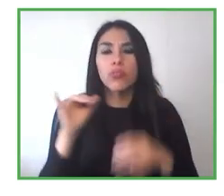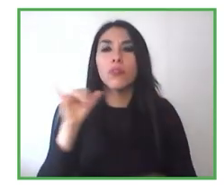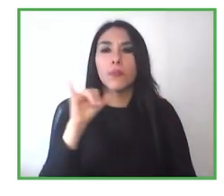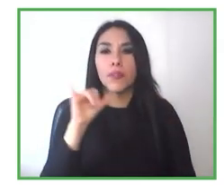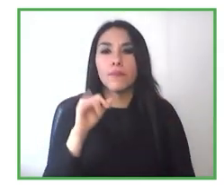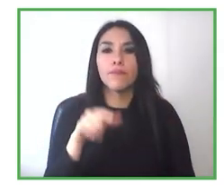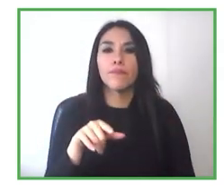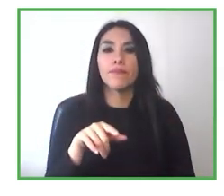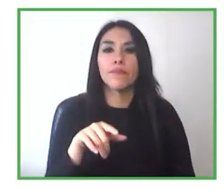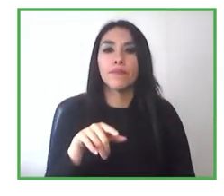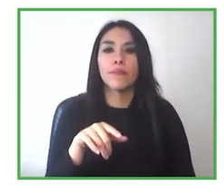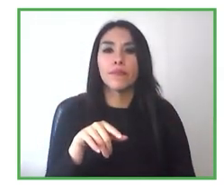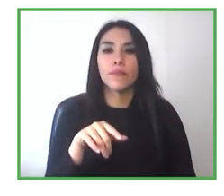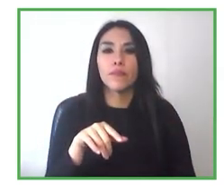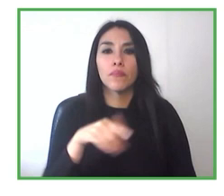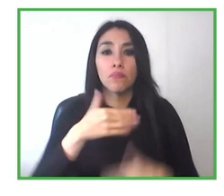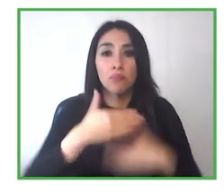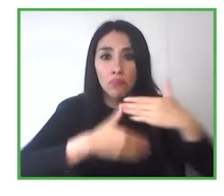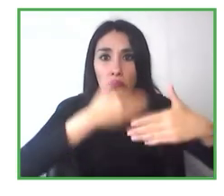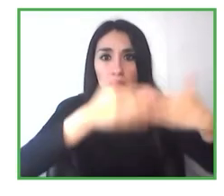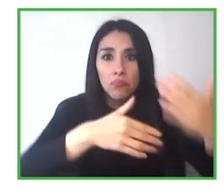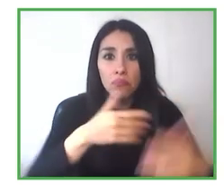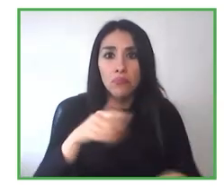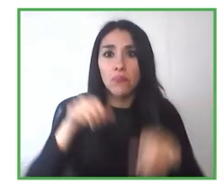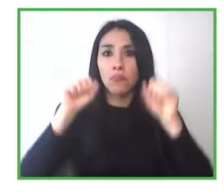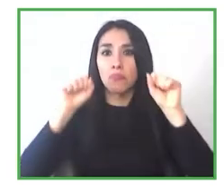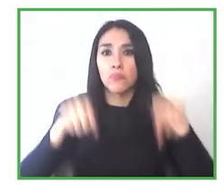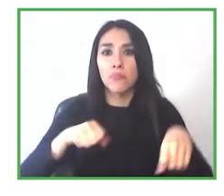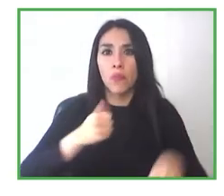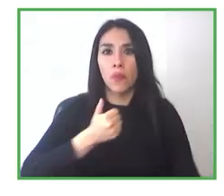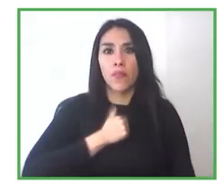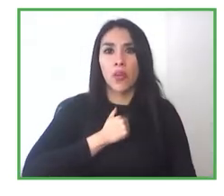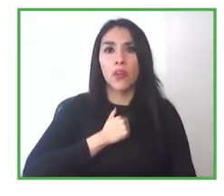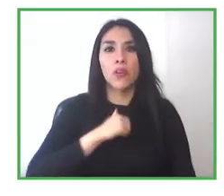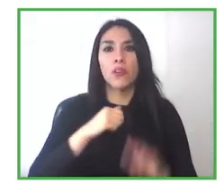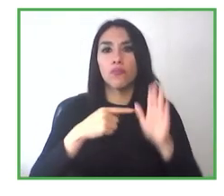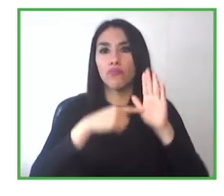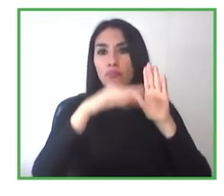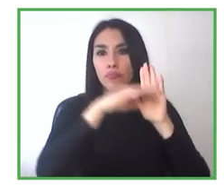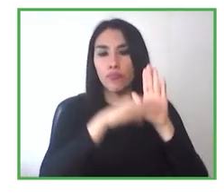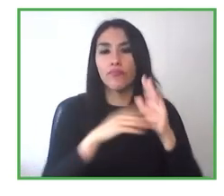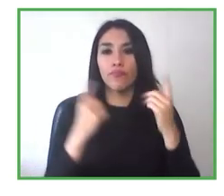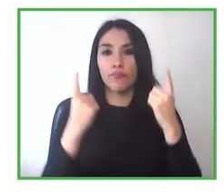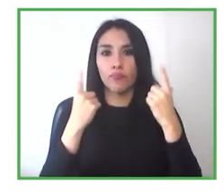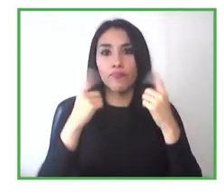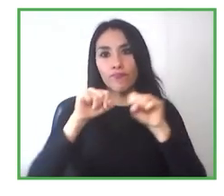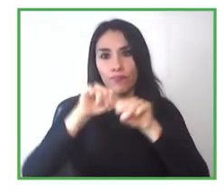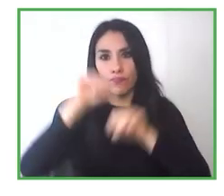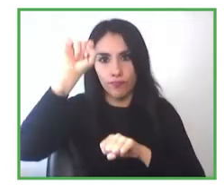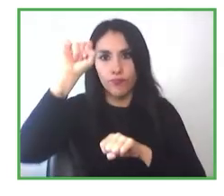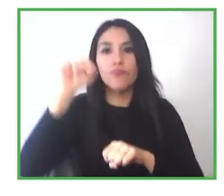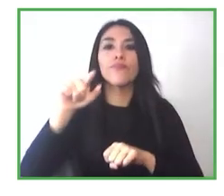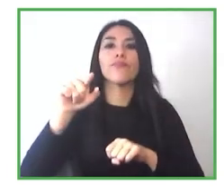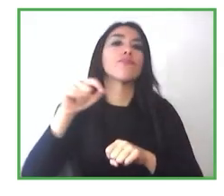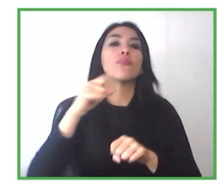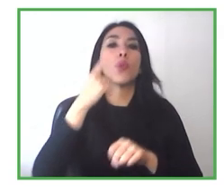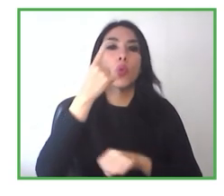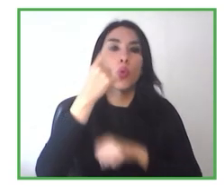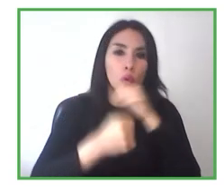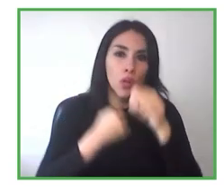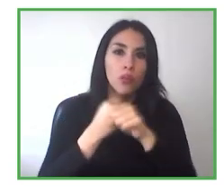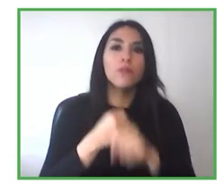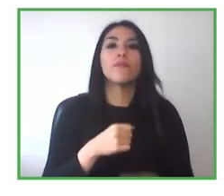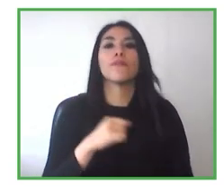puedan cumplir con la ley, estén certificados en noviembre del próximo año, pero el gran desafío, lo que decía Solange, es la preparación,